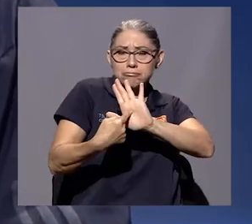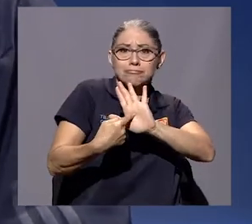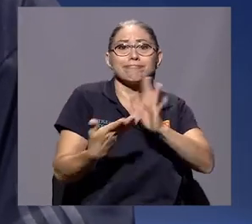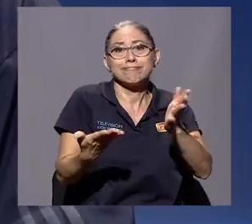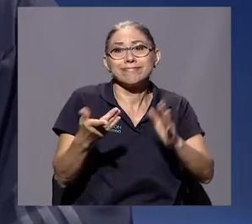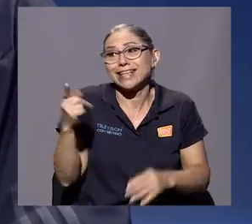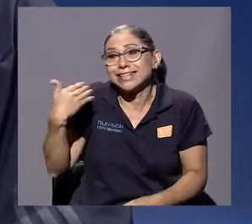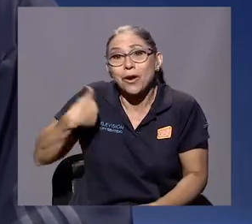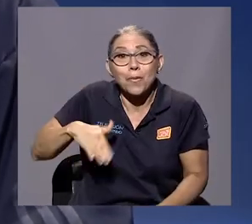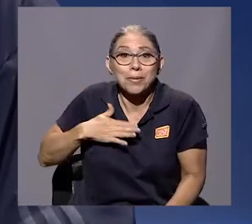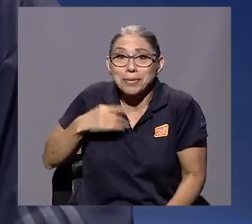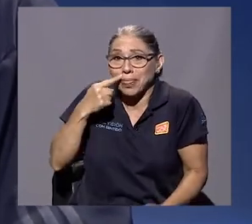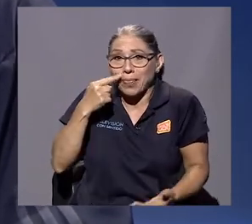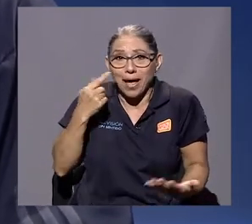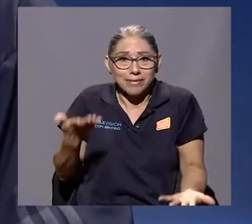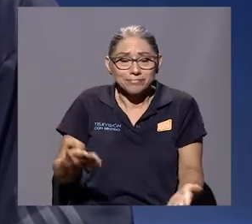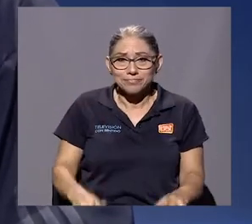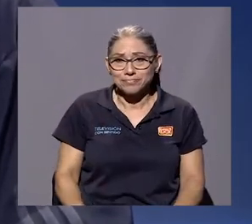como tata, ¿verdad?